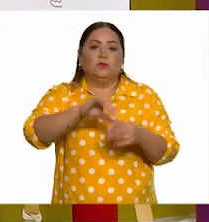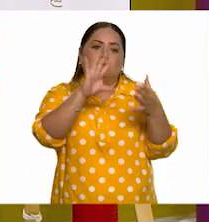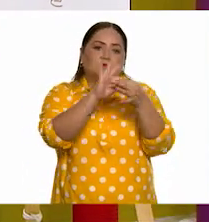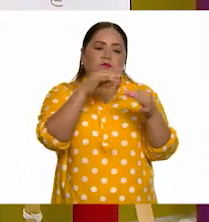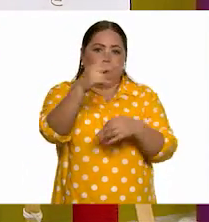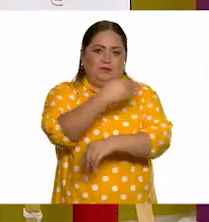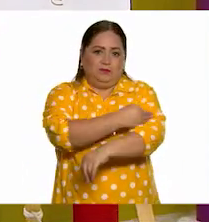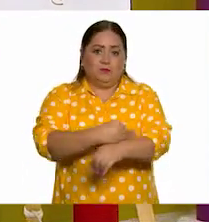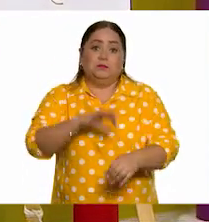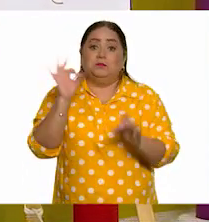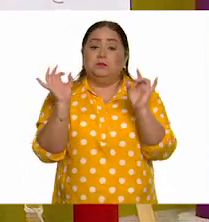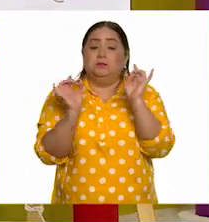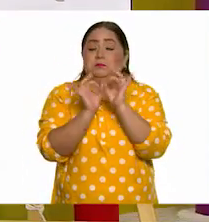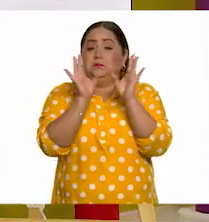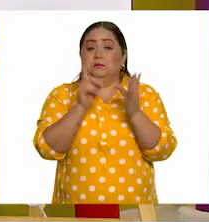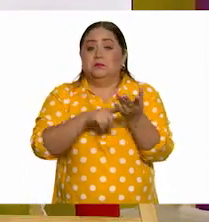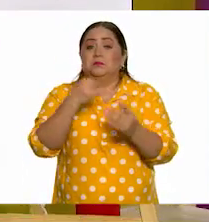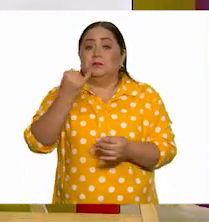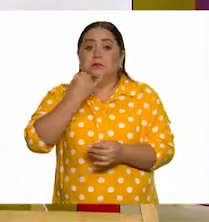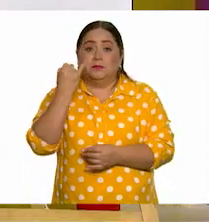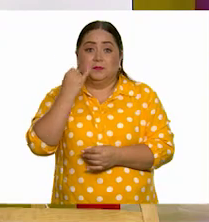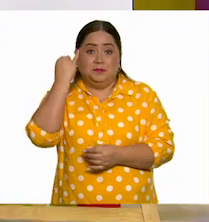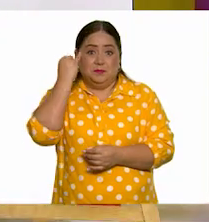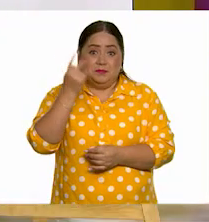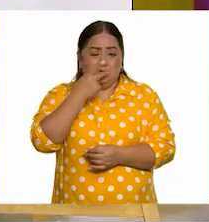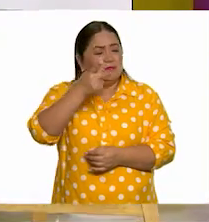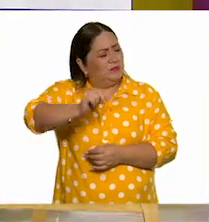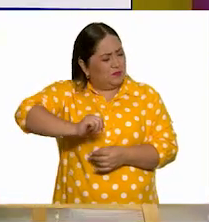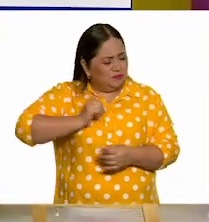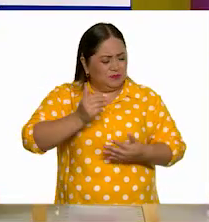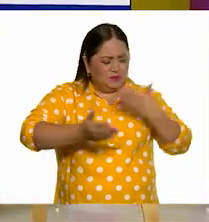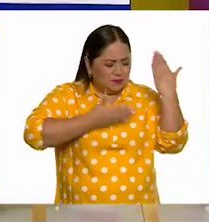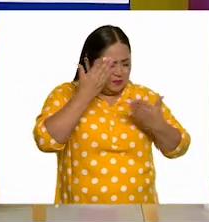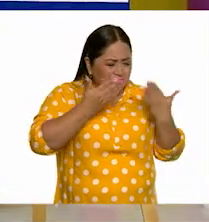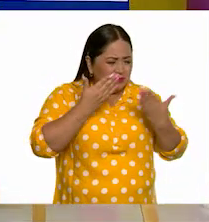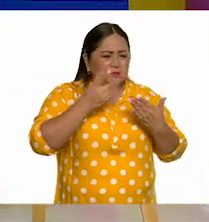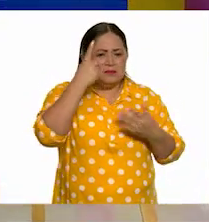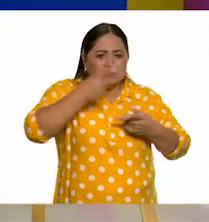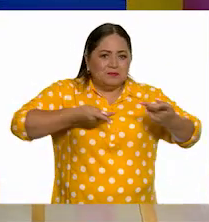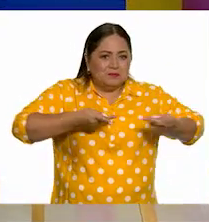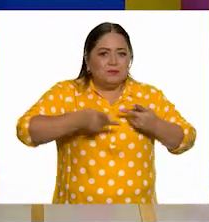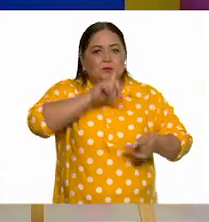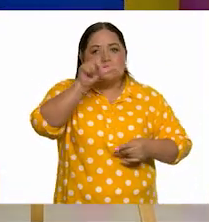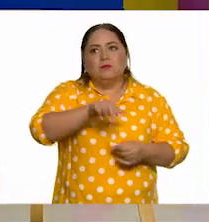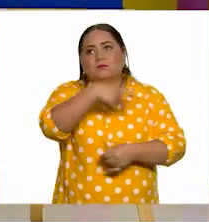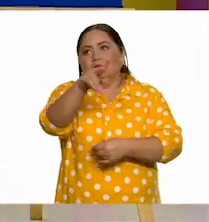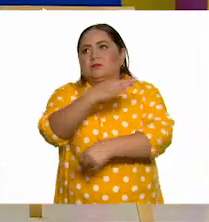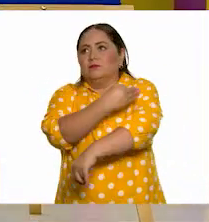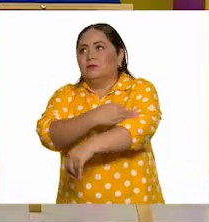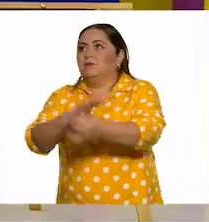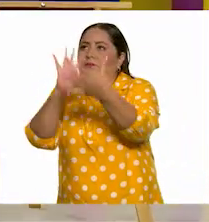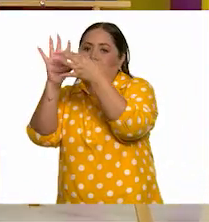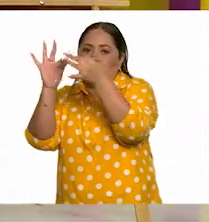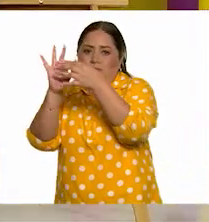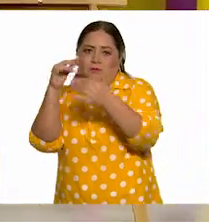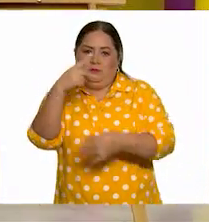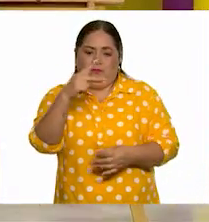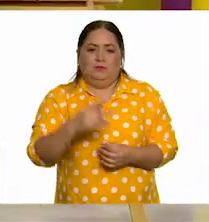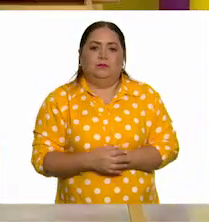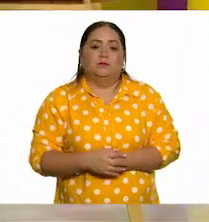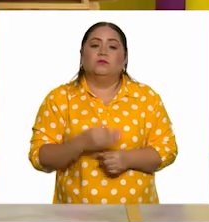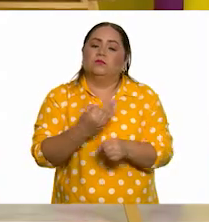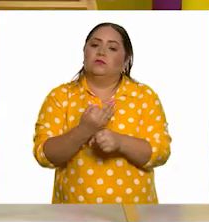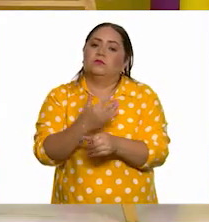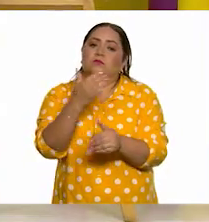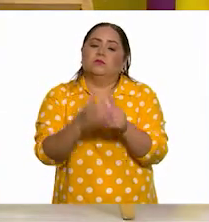de hoy con tu familia. Y si tienes la fortuna de hablar una lengua indígena, aprovecha también este momento para practicarla y platica con tu familia en tu lengua materna.